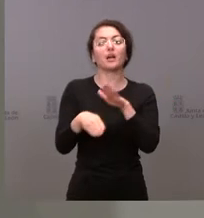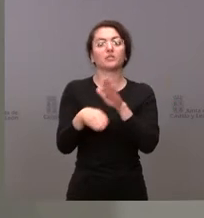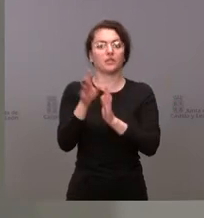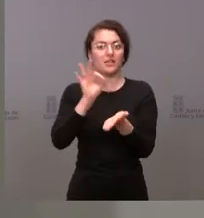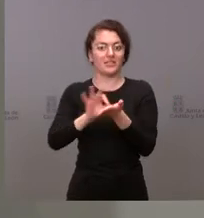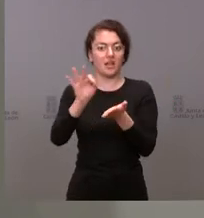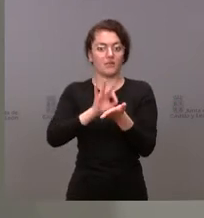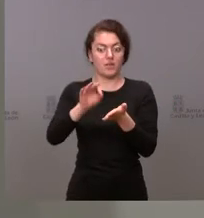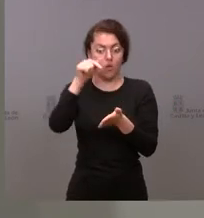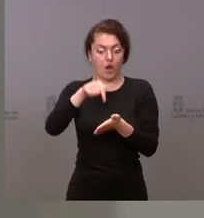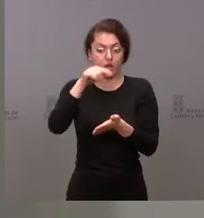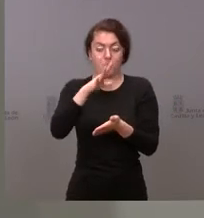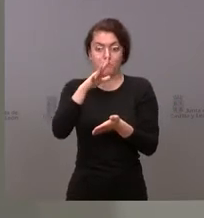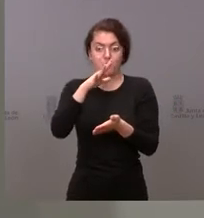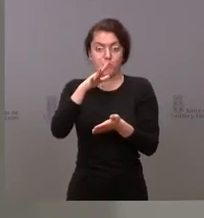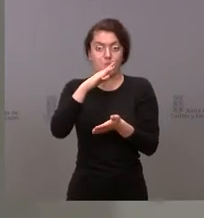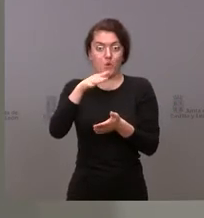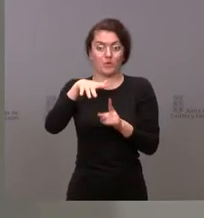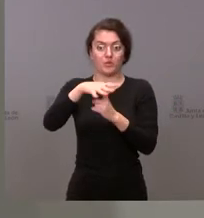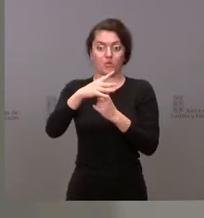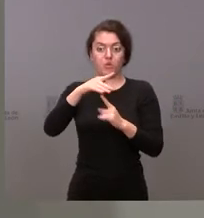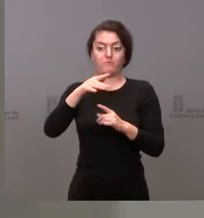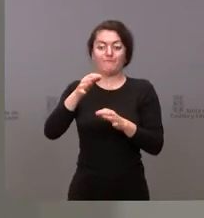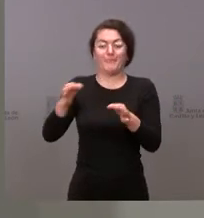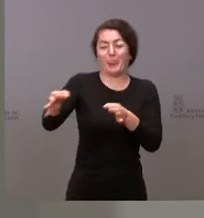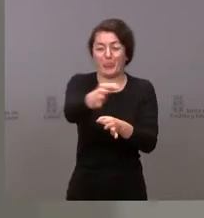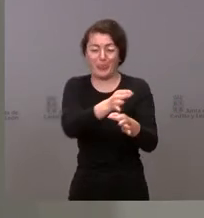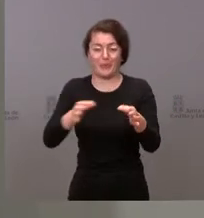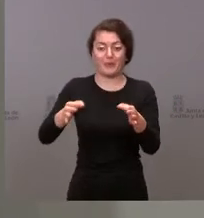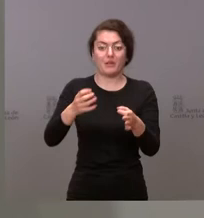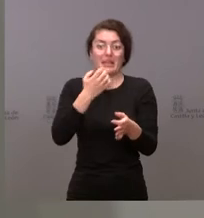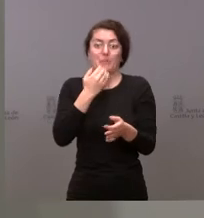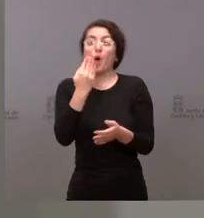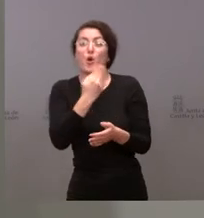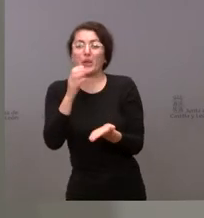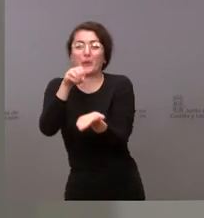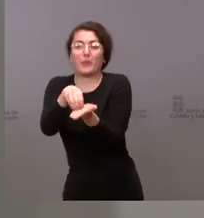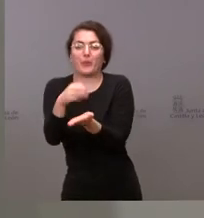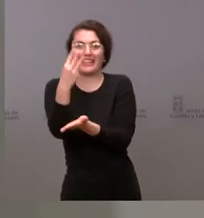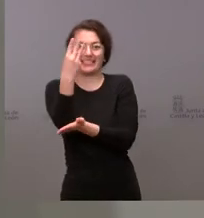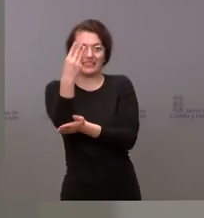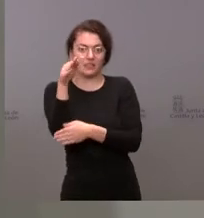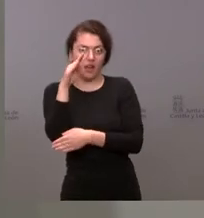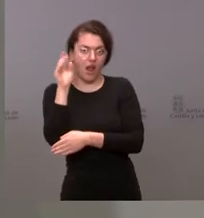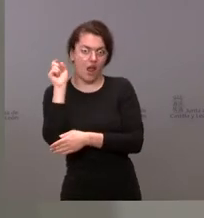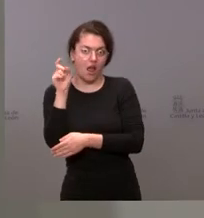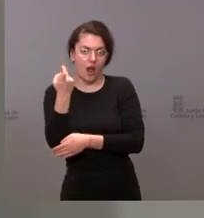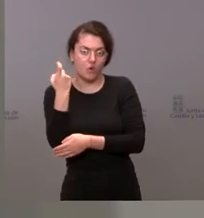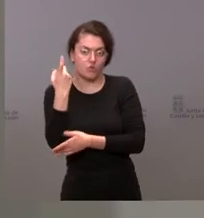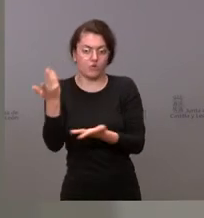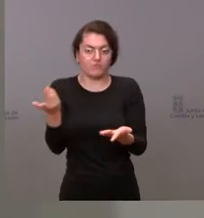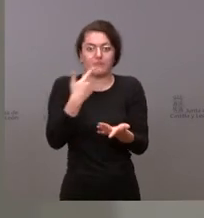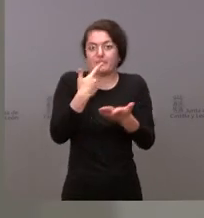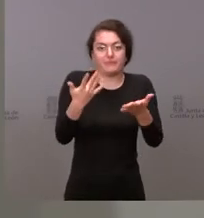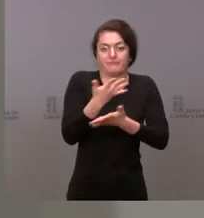población eminentemente dispersa desde centros escolares con tres chavales hasta los tres mil seiscientos consultores es si hay